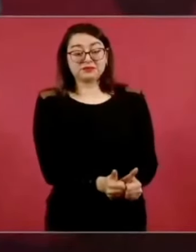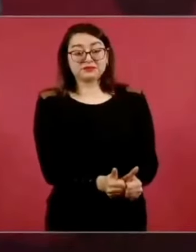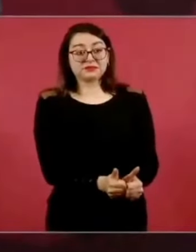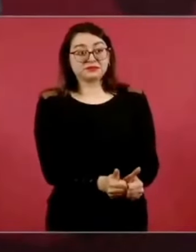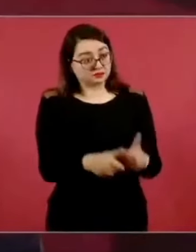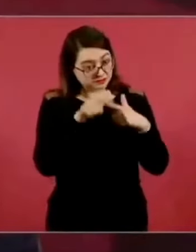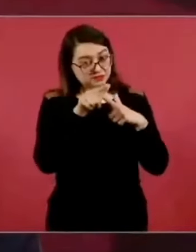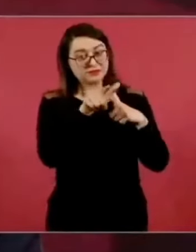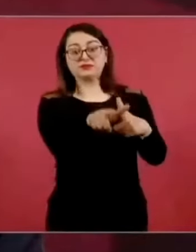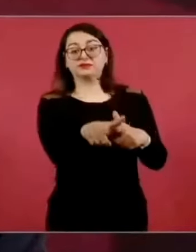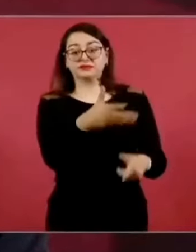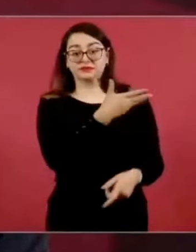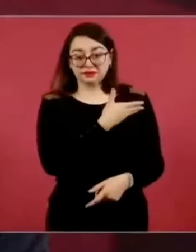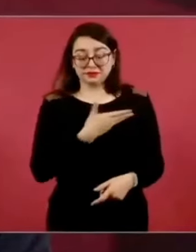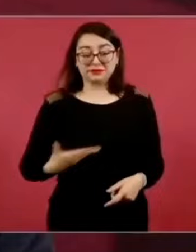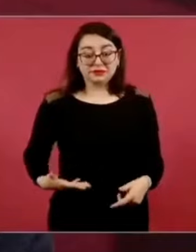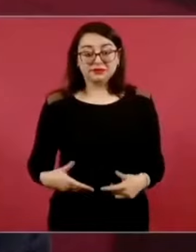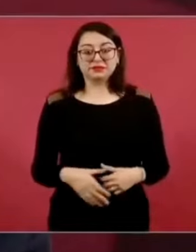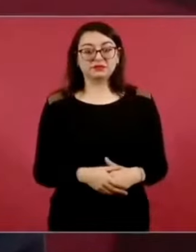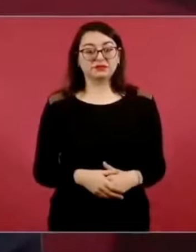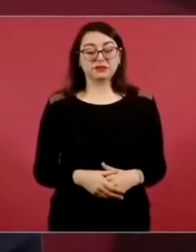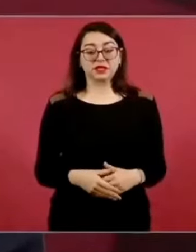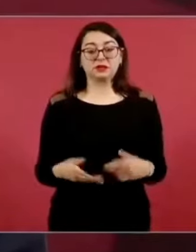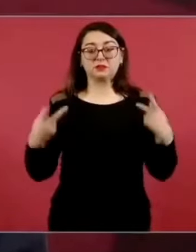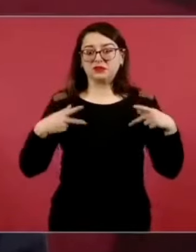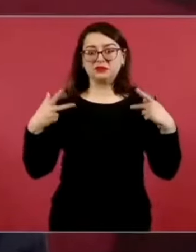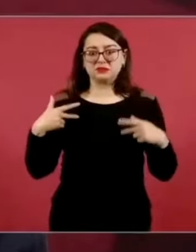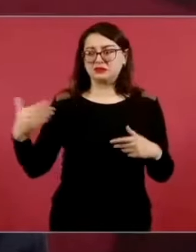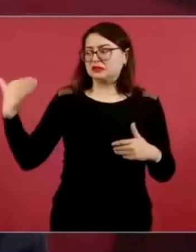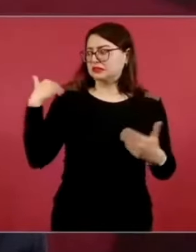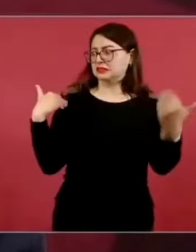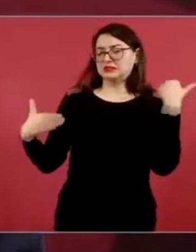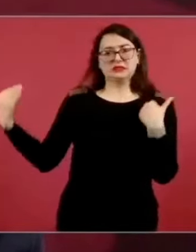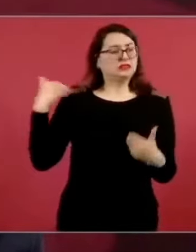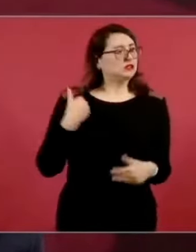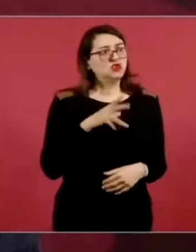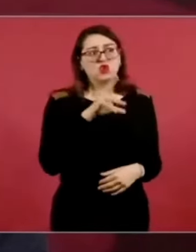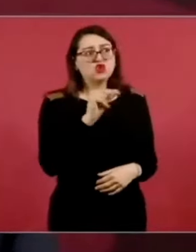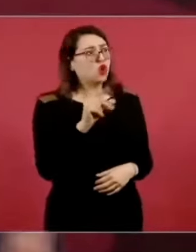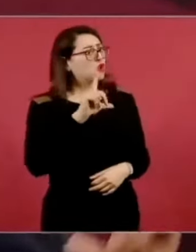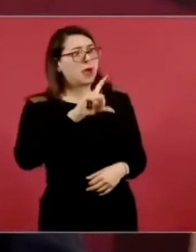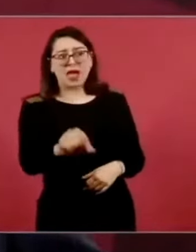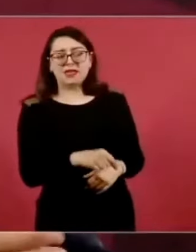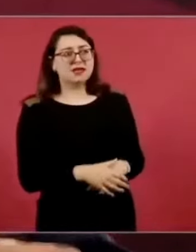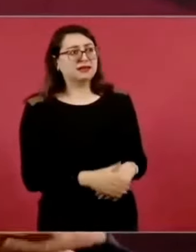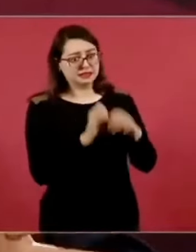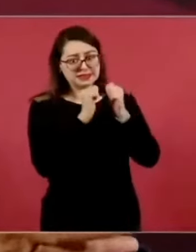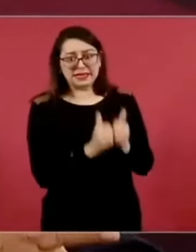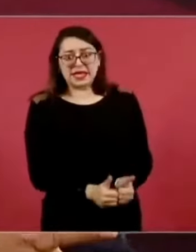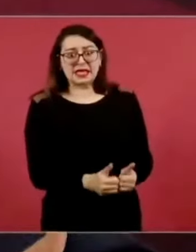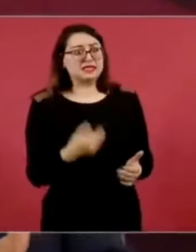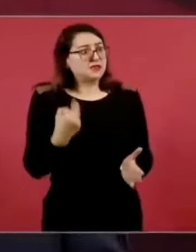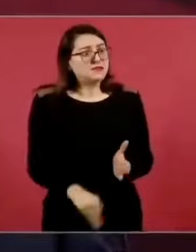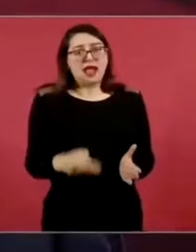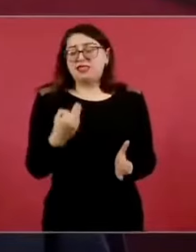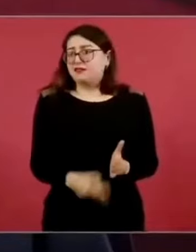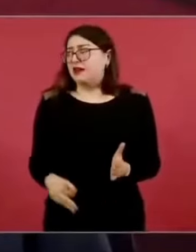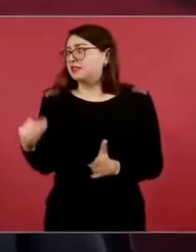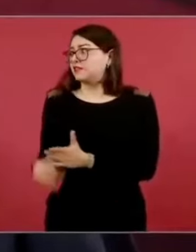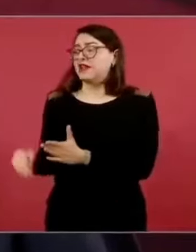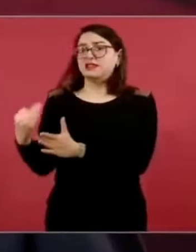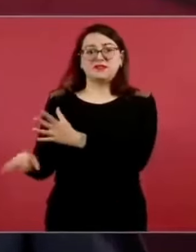Que me estás diciendo ahora ya se va y tenemos esto pendiente.